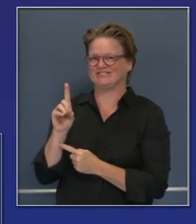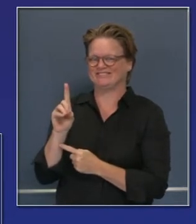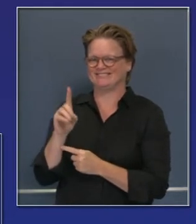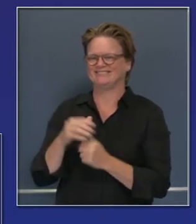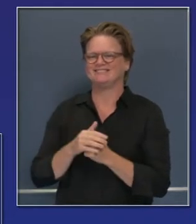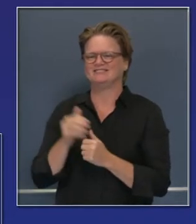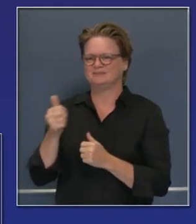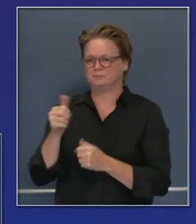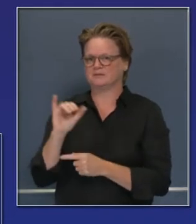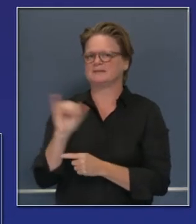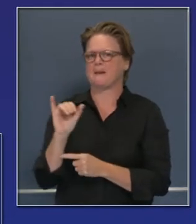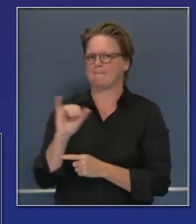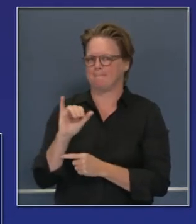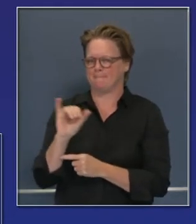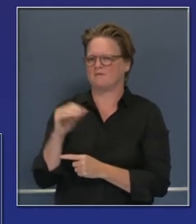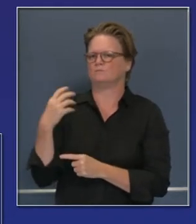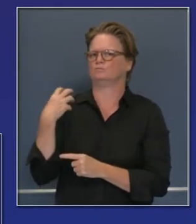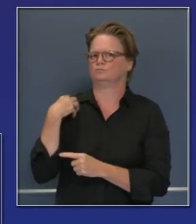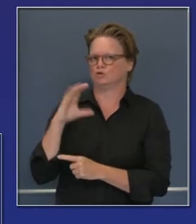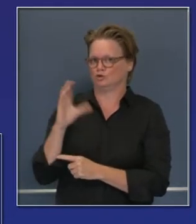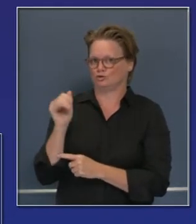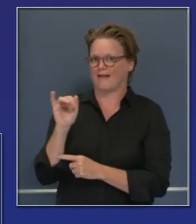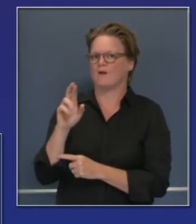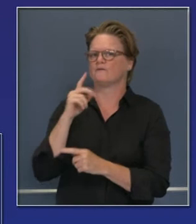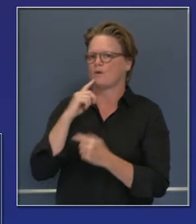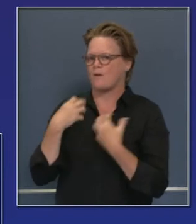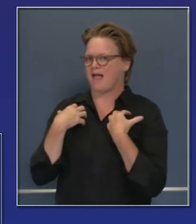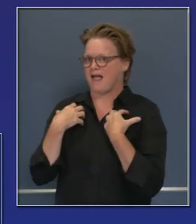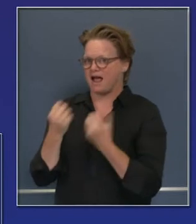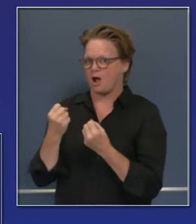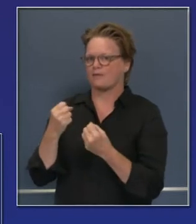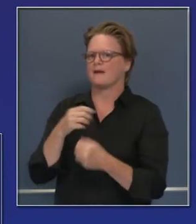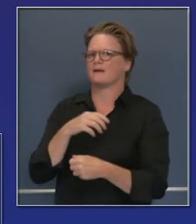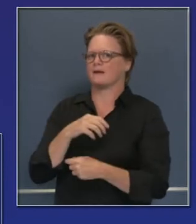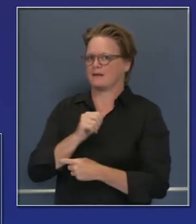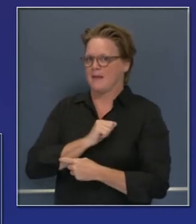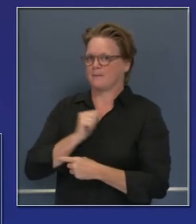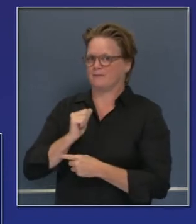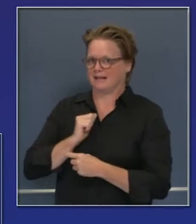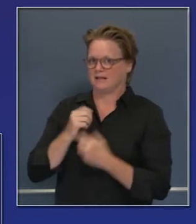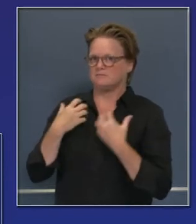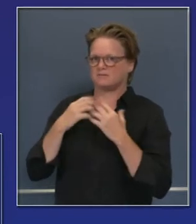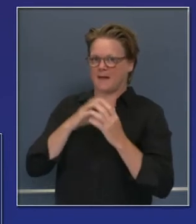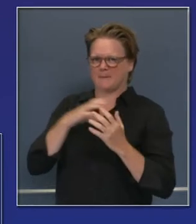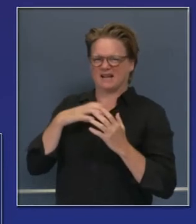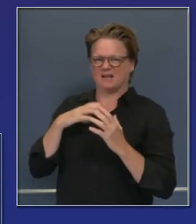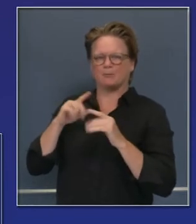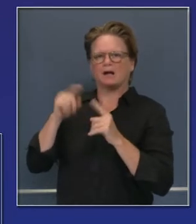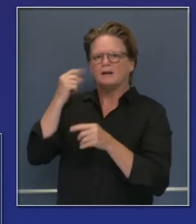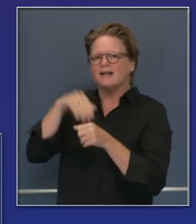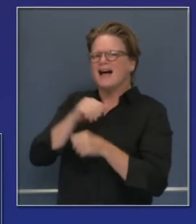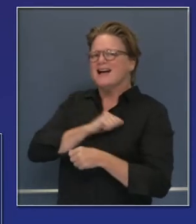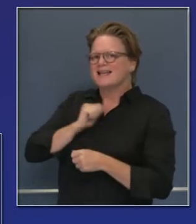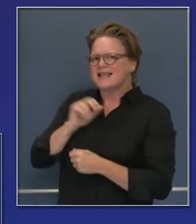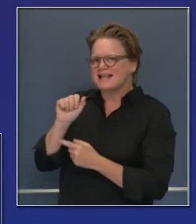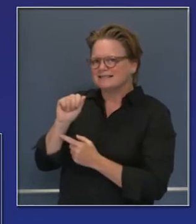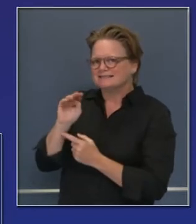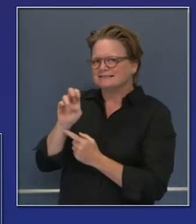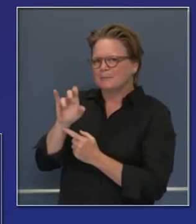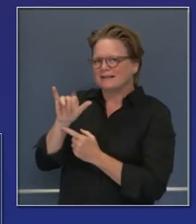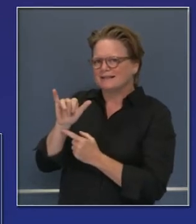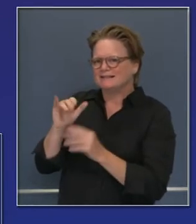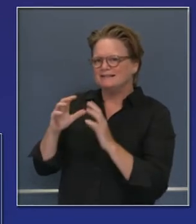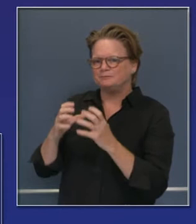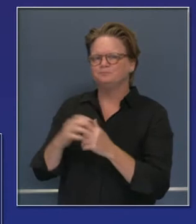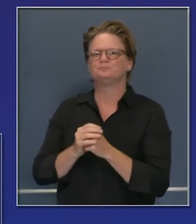que también es el jefe de un comité crítico en la Asamblea y él ha sido un consejero y ha apoyado esfuerzos más